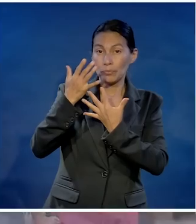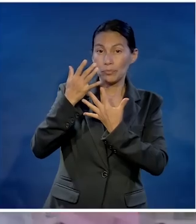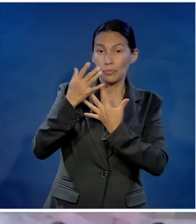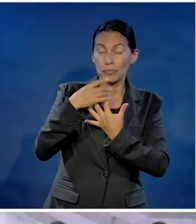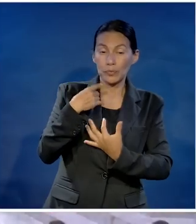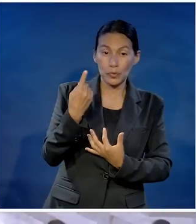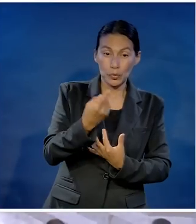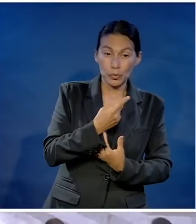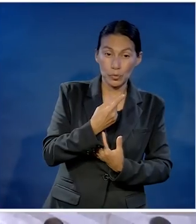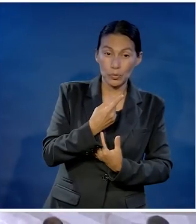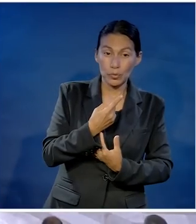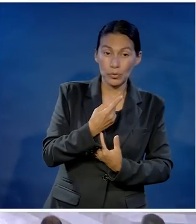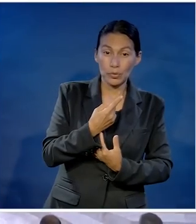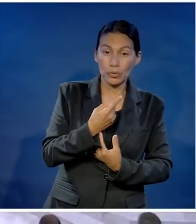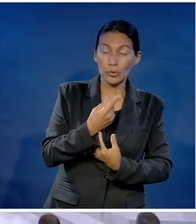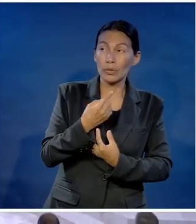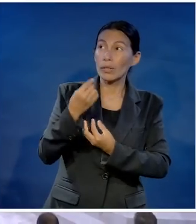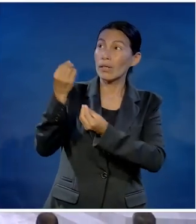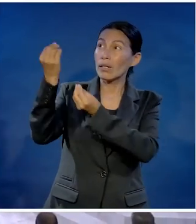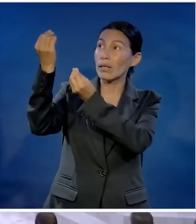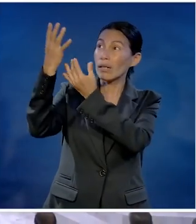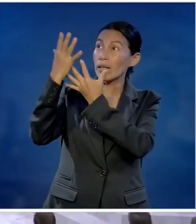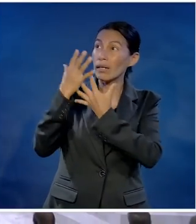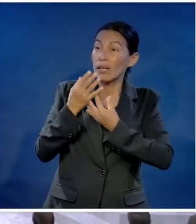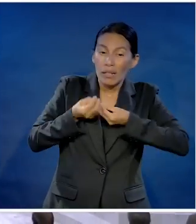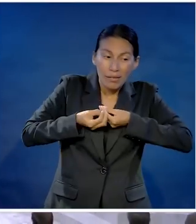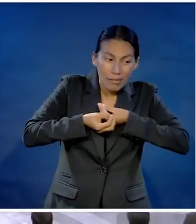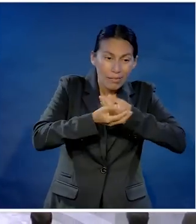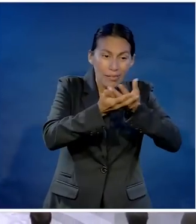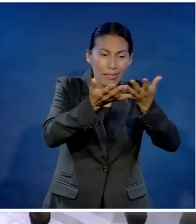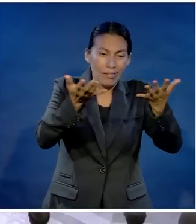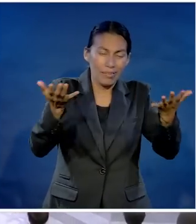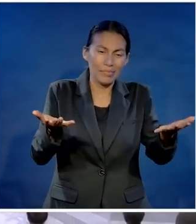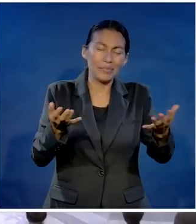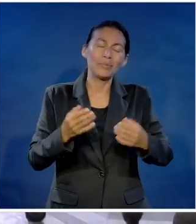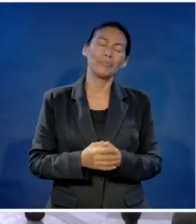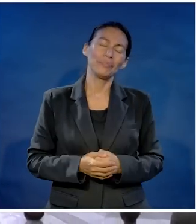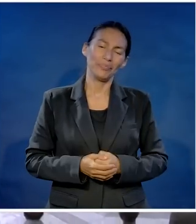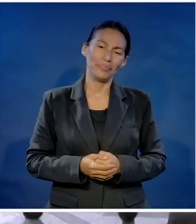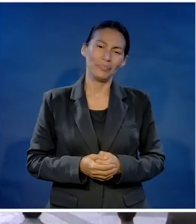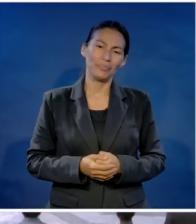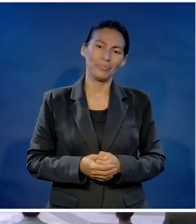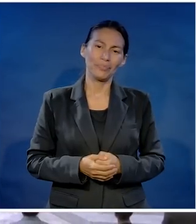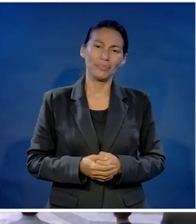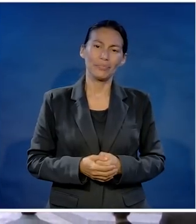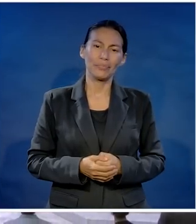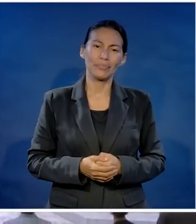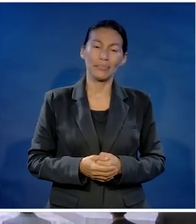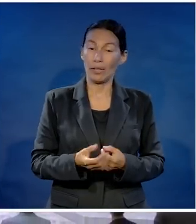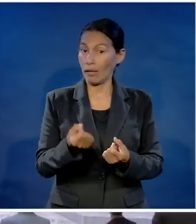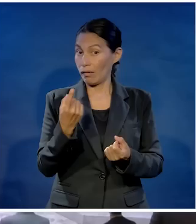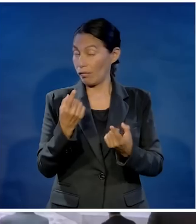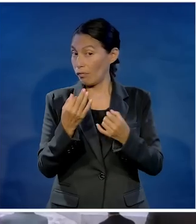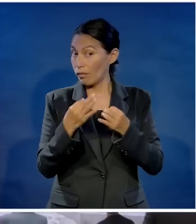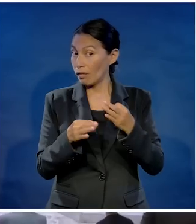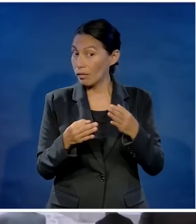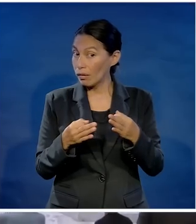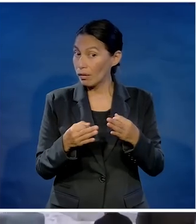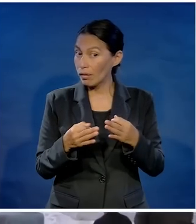llene y podamos dar lo que necesitamos alguien falta hoy no se quede